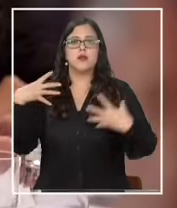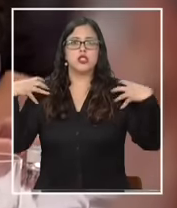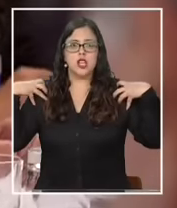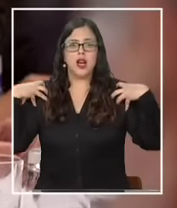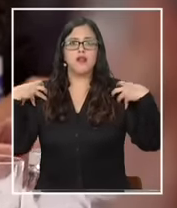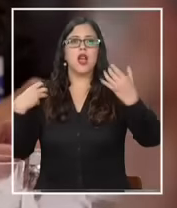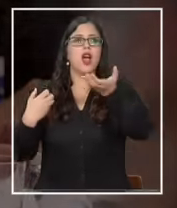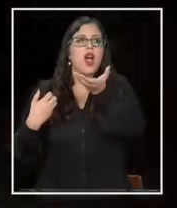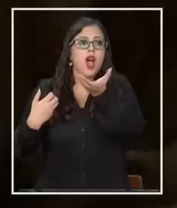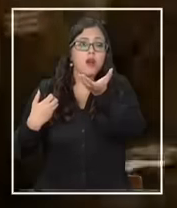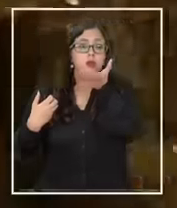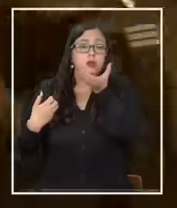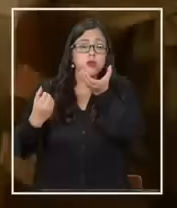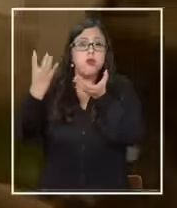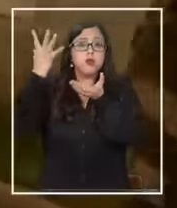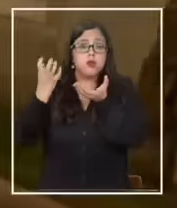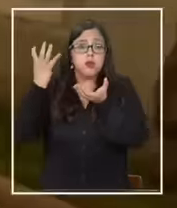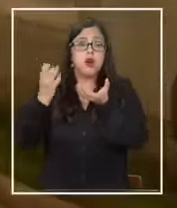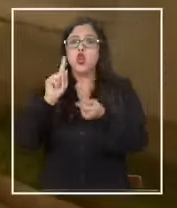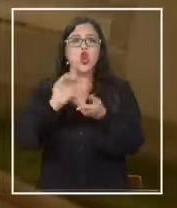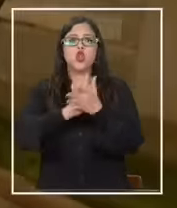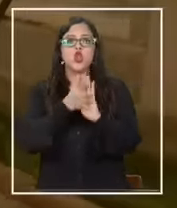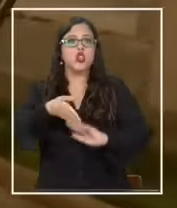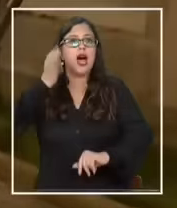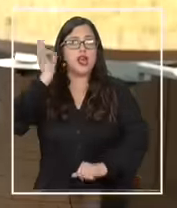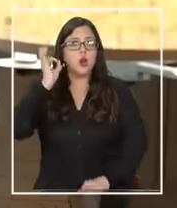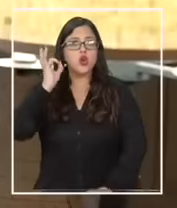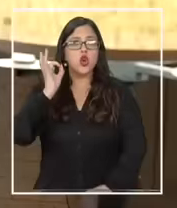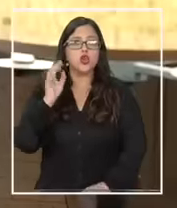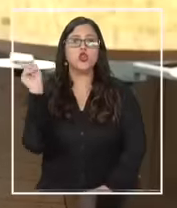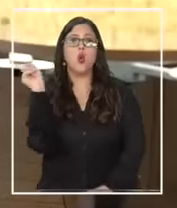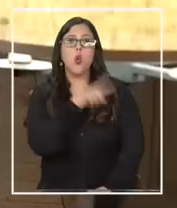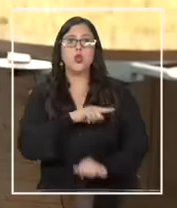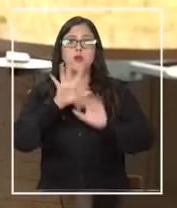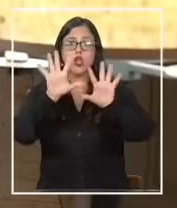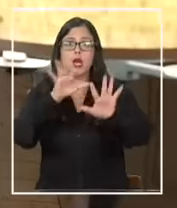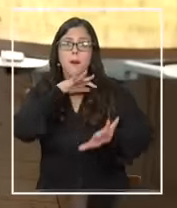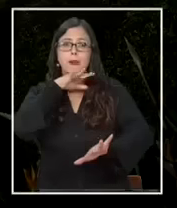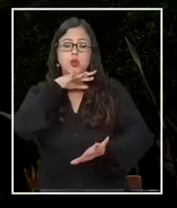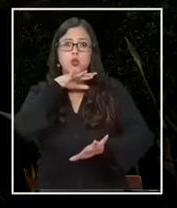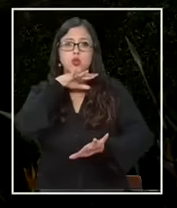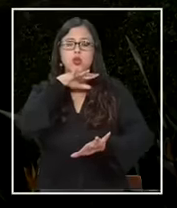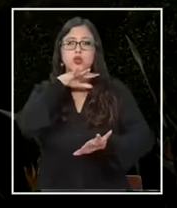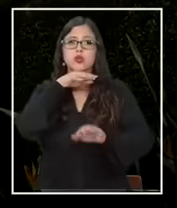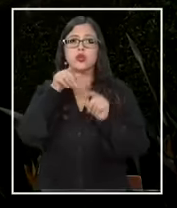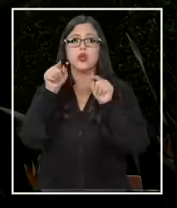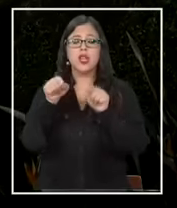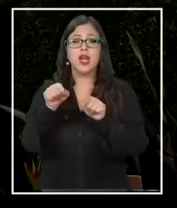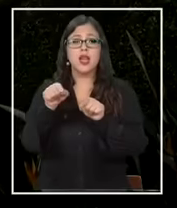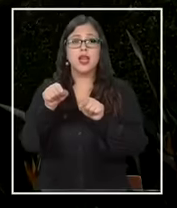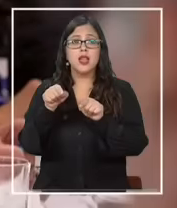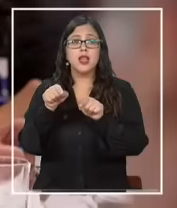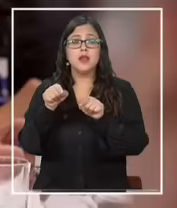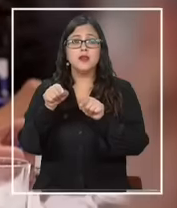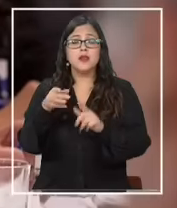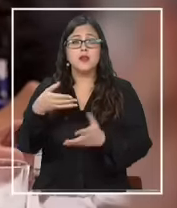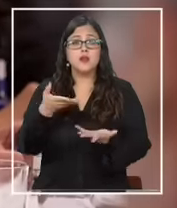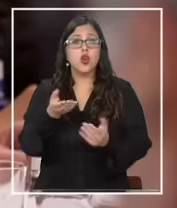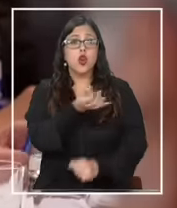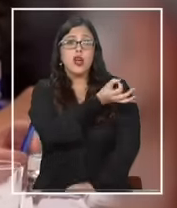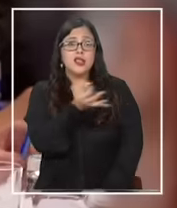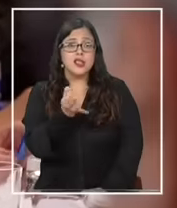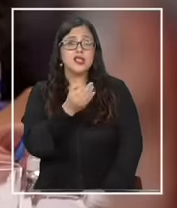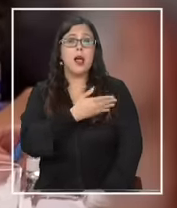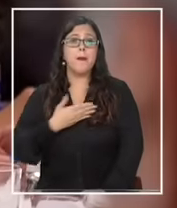el parlamentario que grabó según él dice no toda la reunión sino la última parte de los últimos 10 minutos que era donde según él dice en su declaración